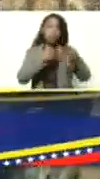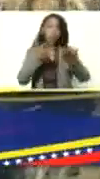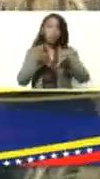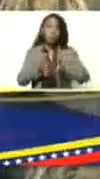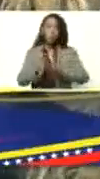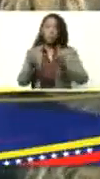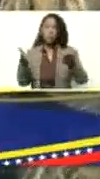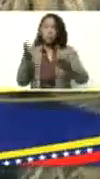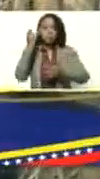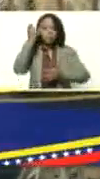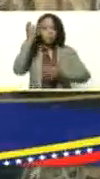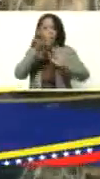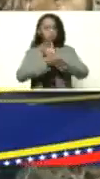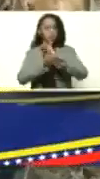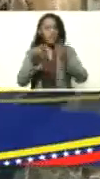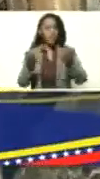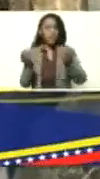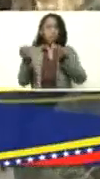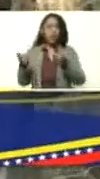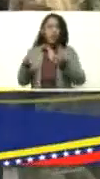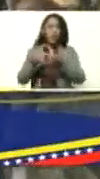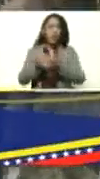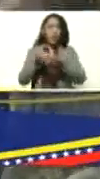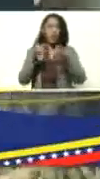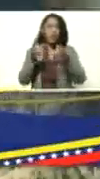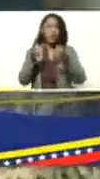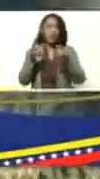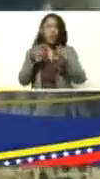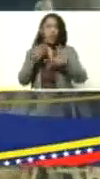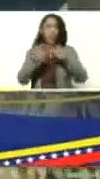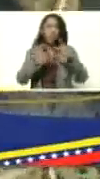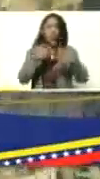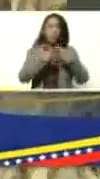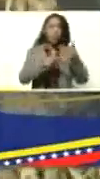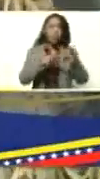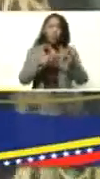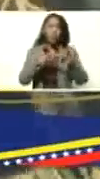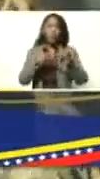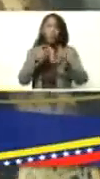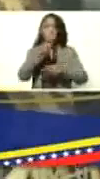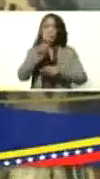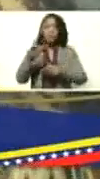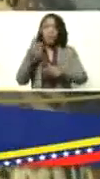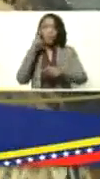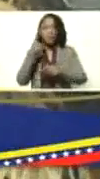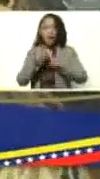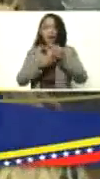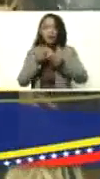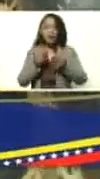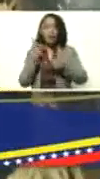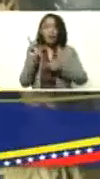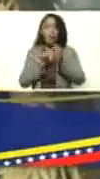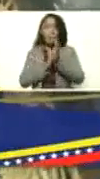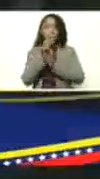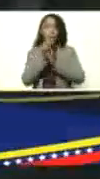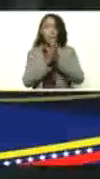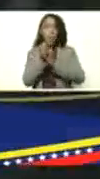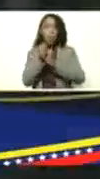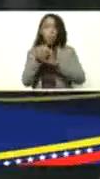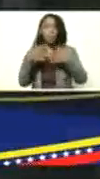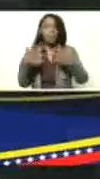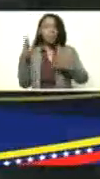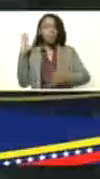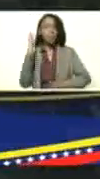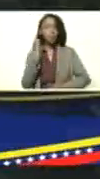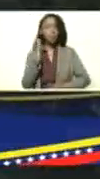consenso de un grupo de productores que decidieron llevar a cabo este emprendimiento. Correcto. Un emprendimiento que